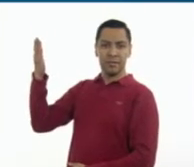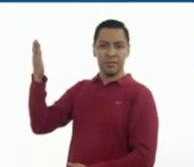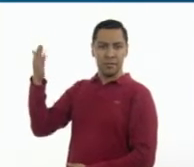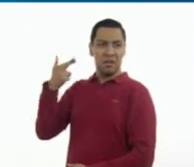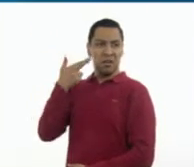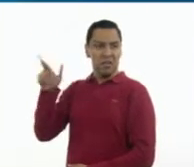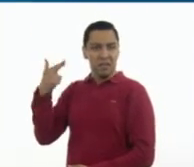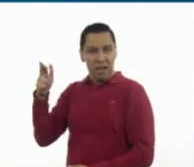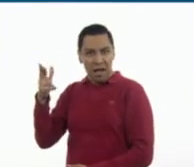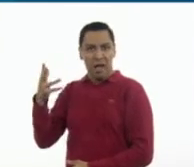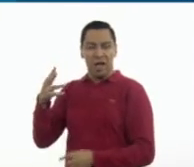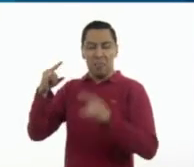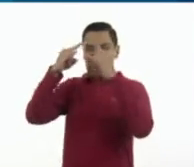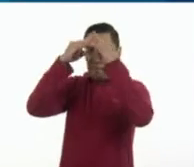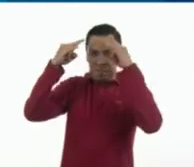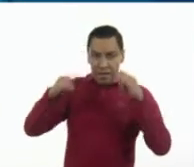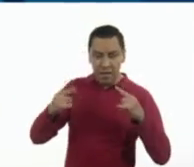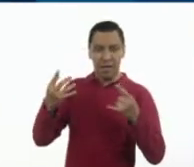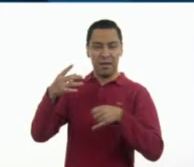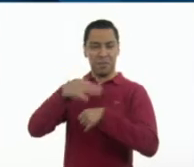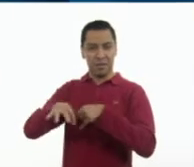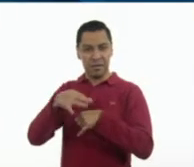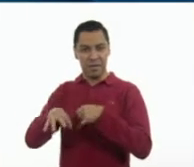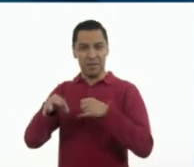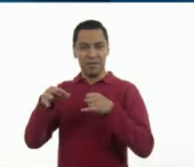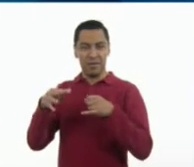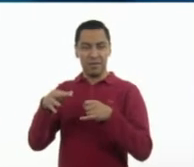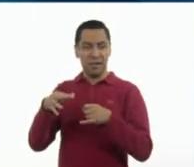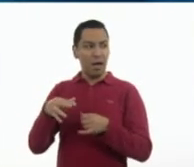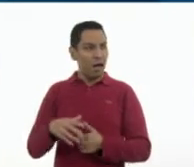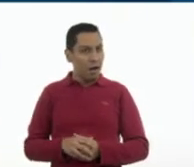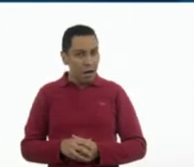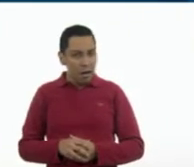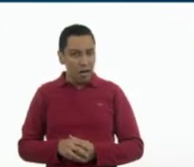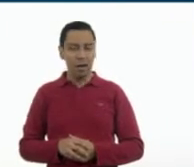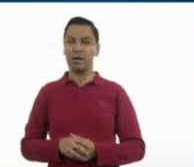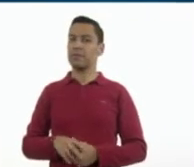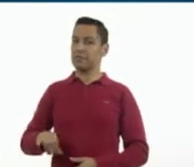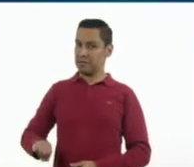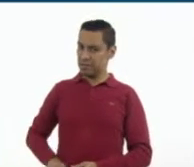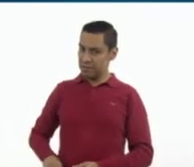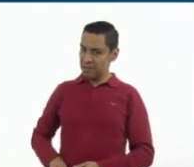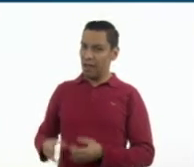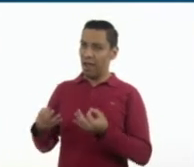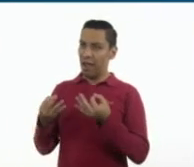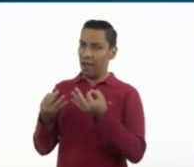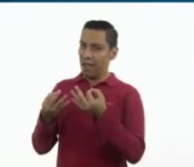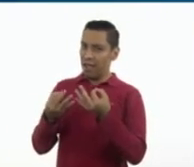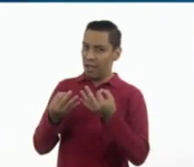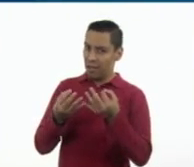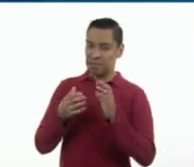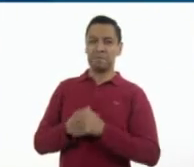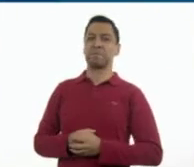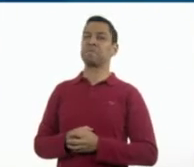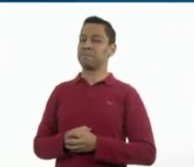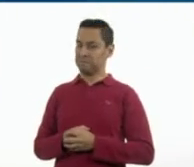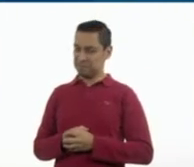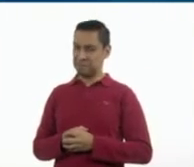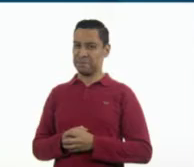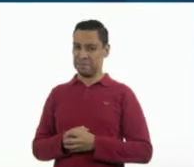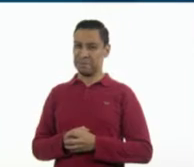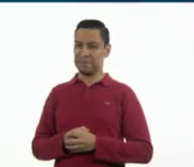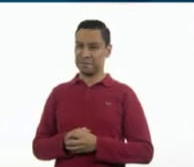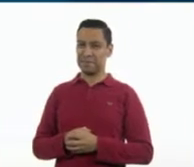restaurantes, cabañas. Uy, se antoja, ¿no? Sí, sí, sí, sí. Vamos a